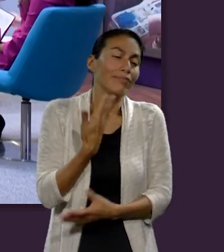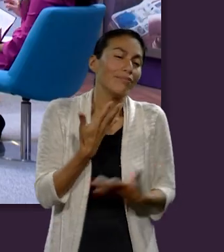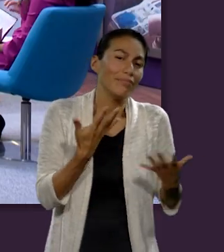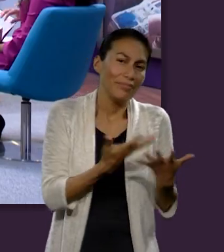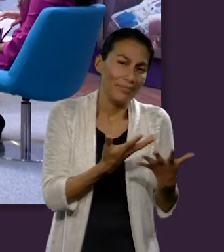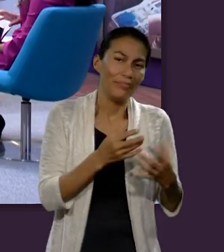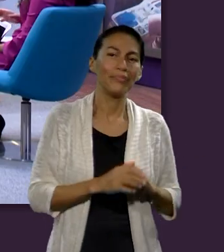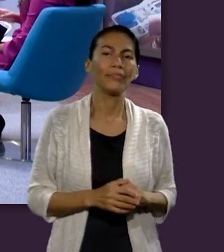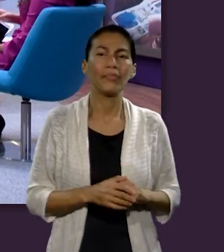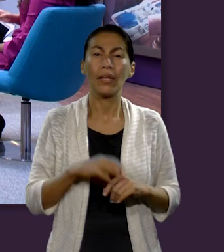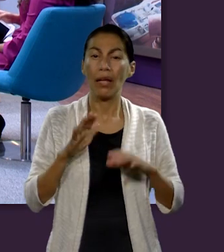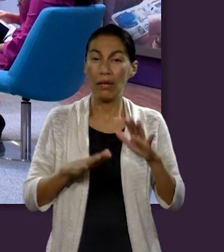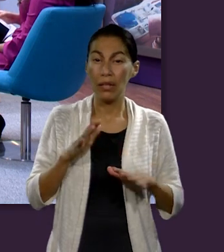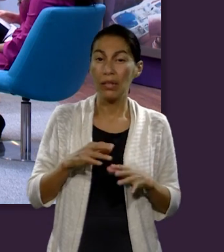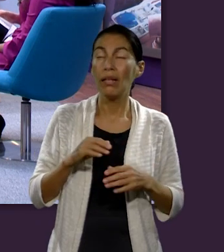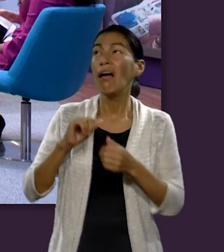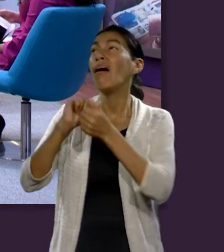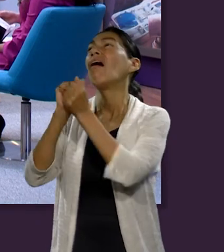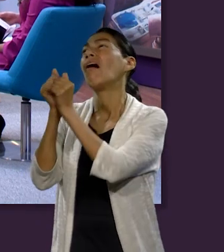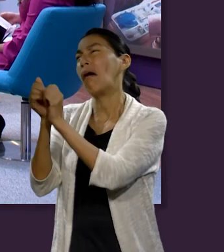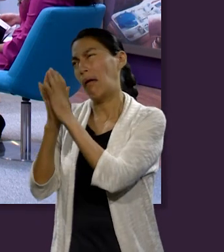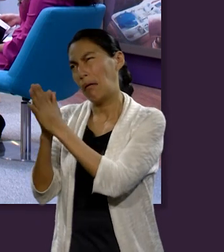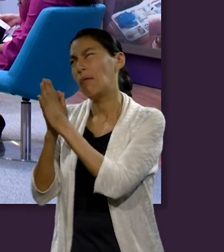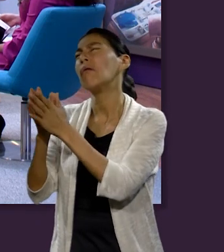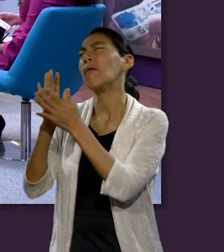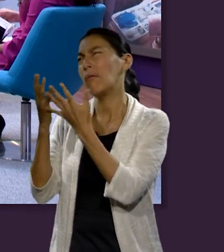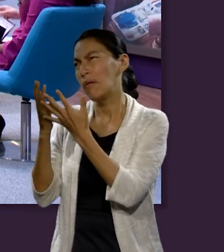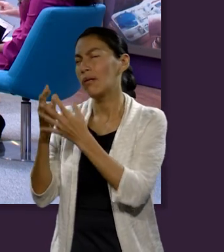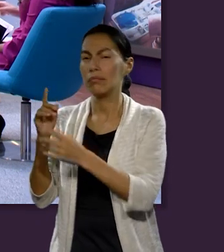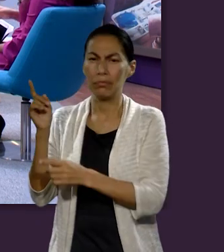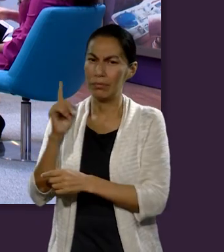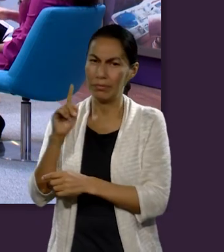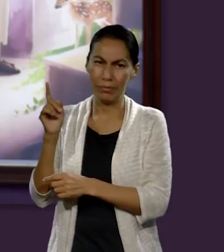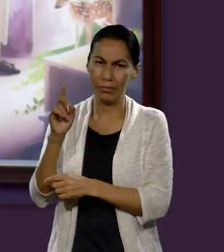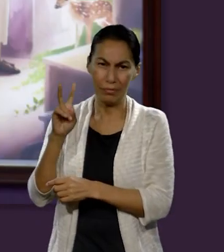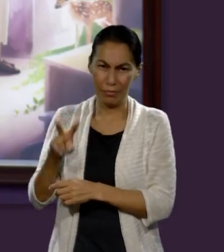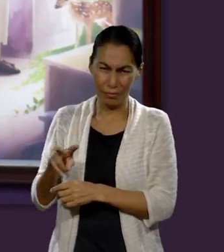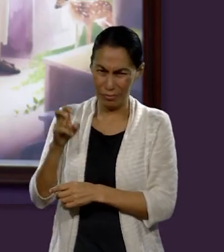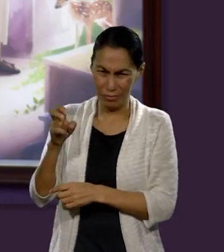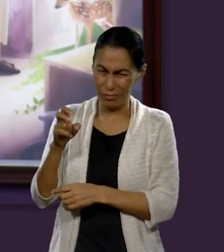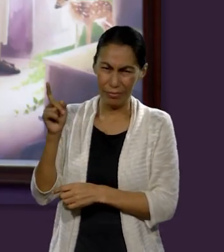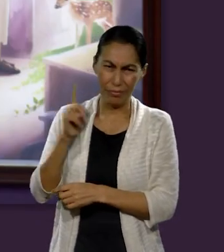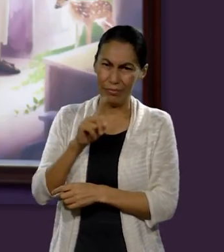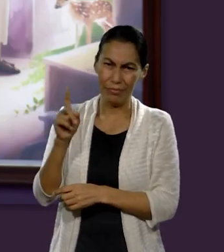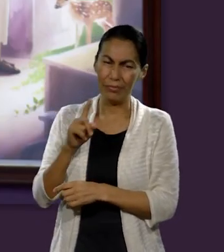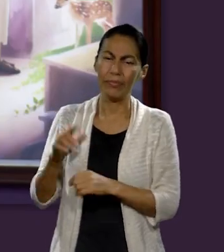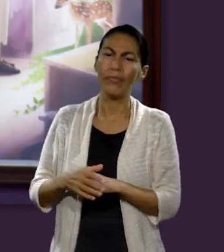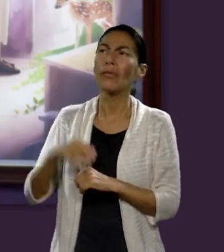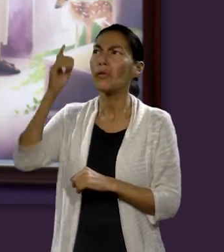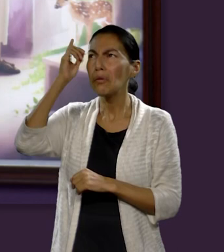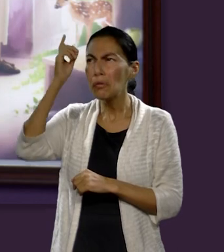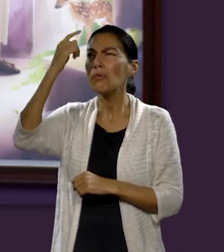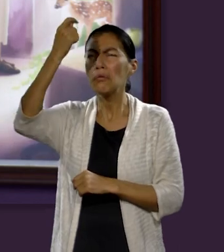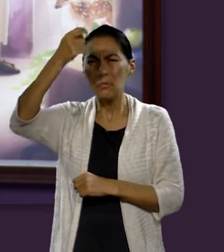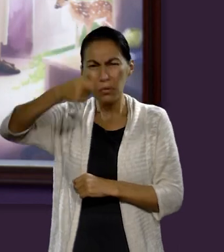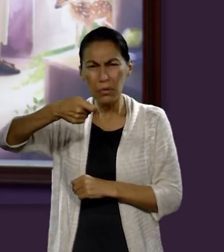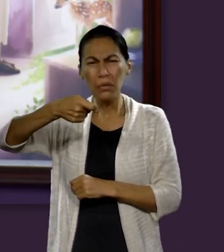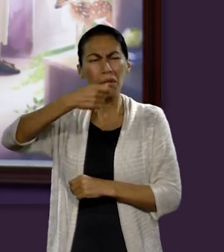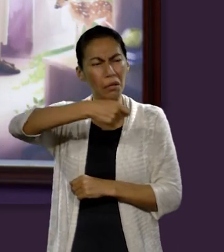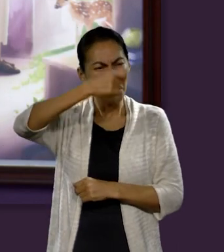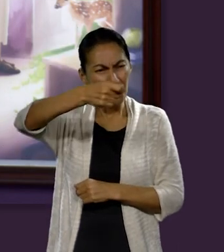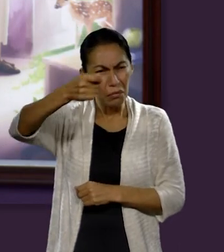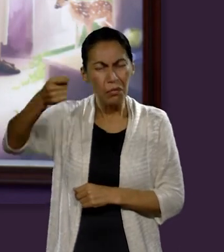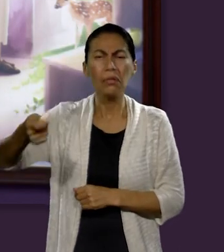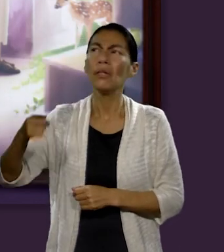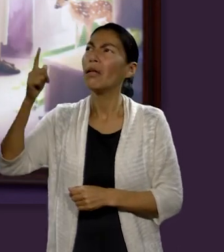A veces uno piensa que necesitamos convencer a Dios para que nos bendiga, pero en realidad no. Dios nos bendice